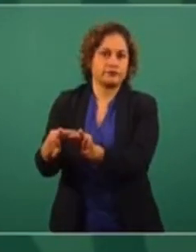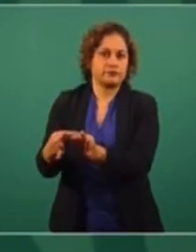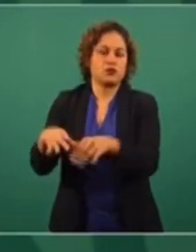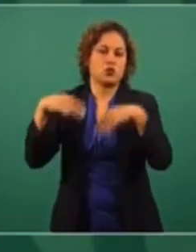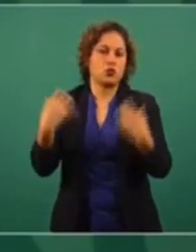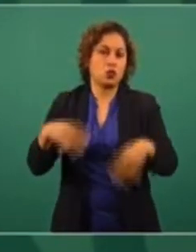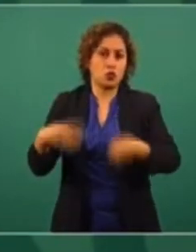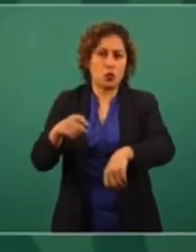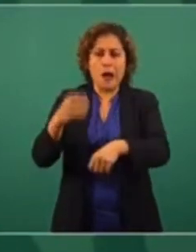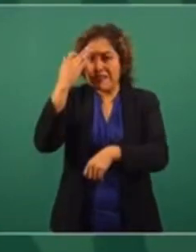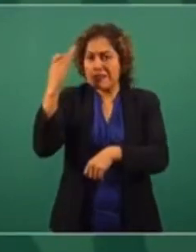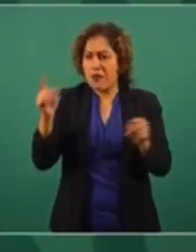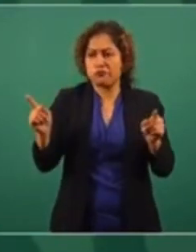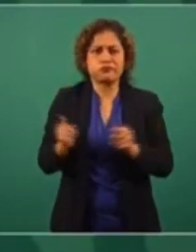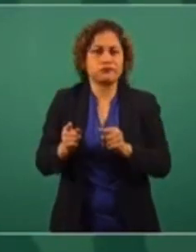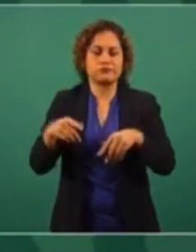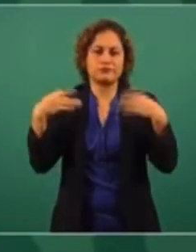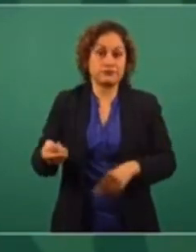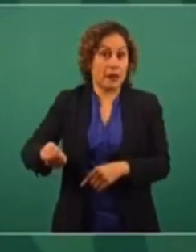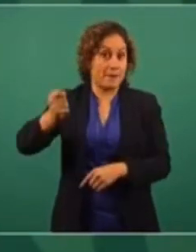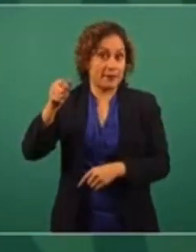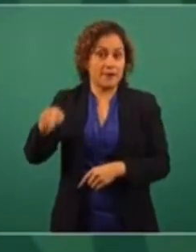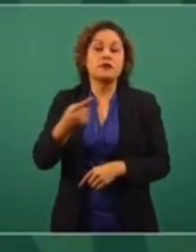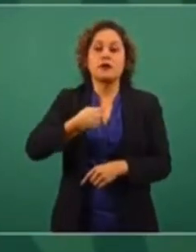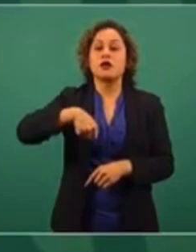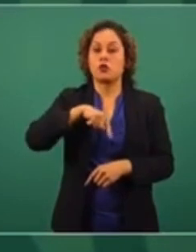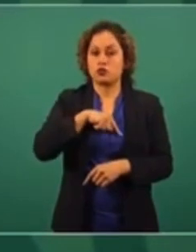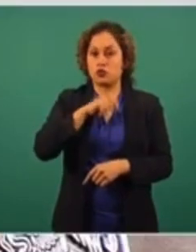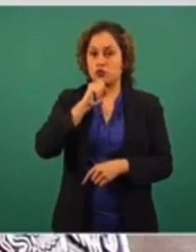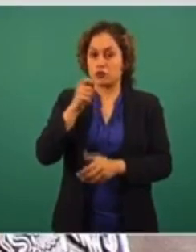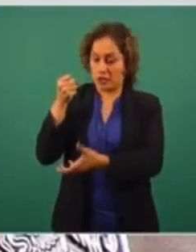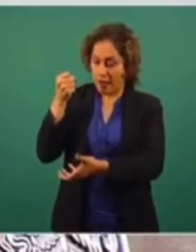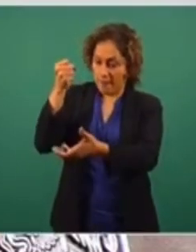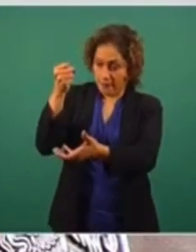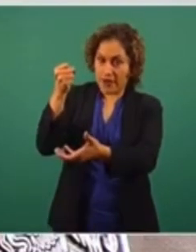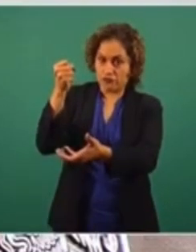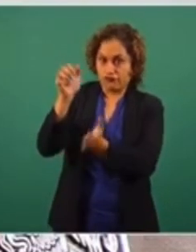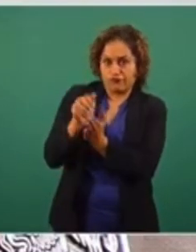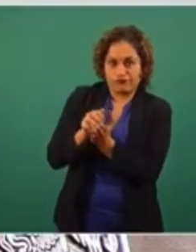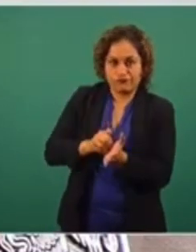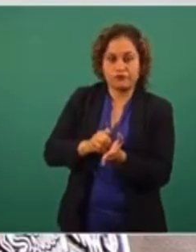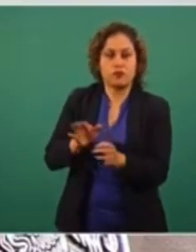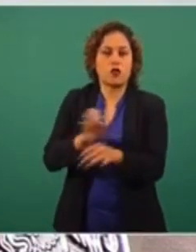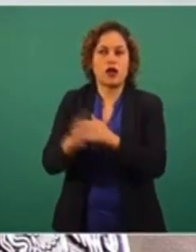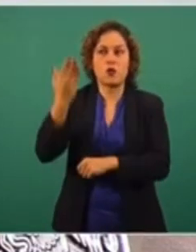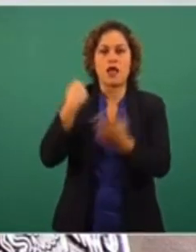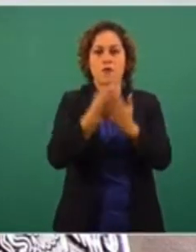nos estamos ahorrando, de acuerdo al proyecto, 230